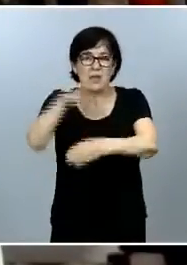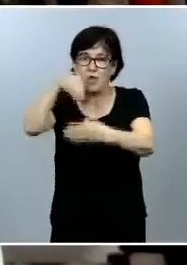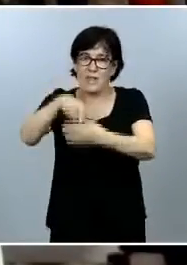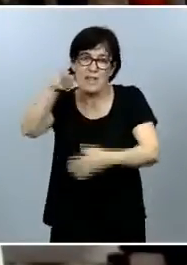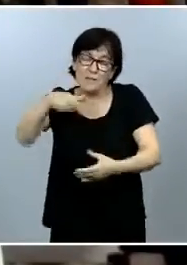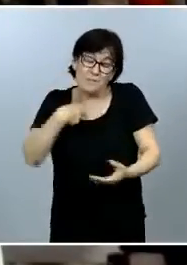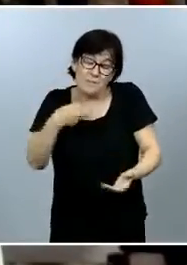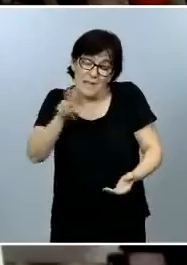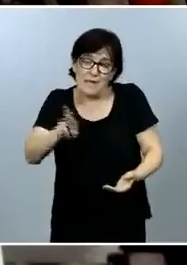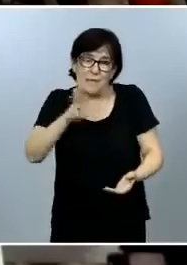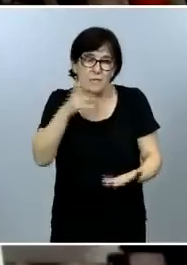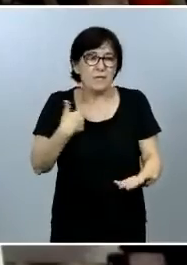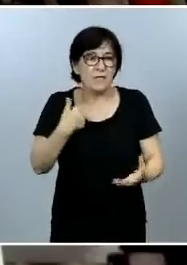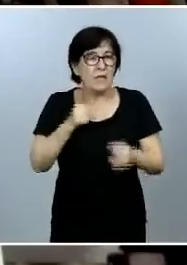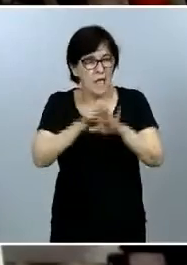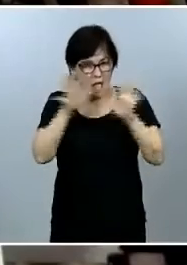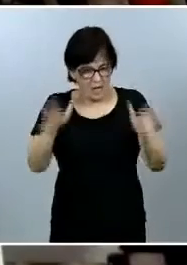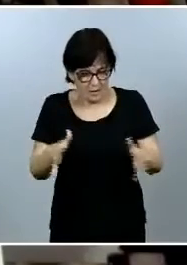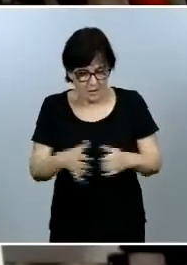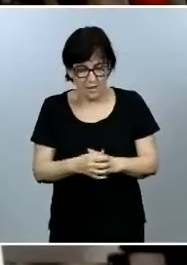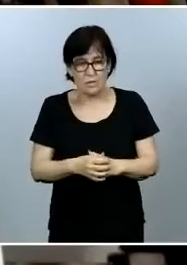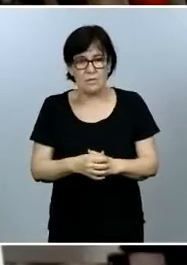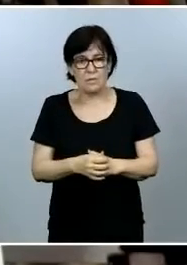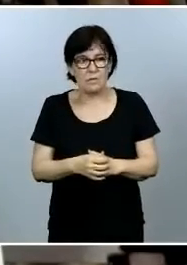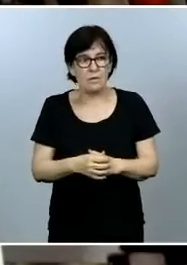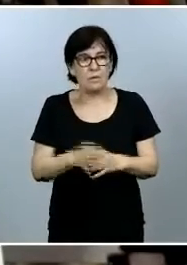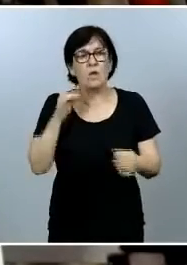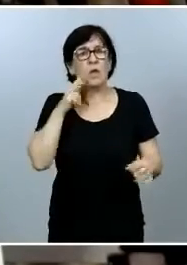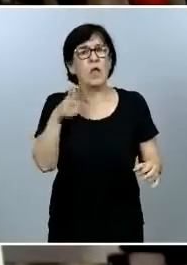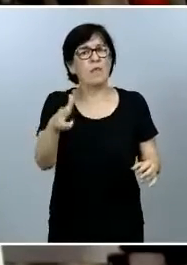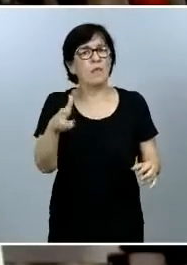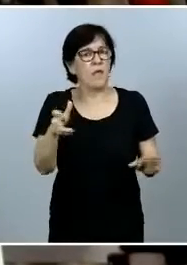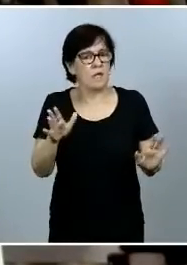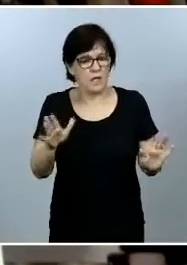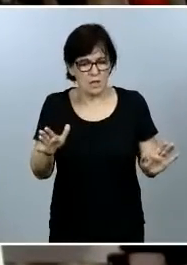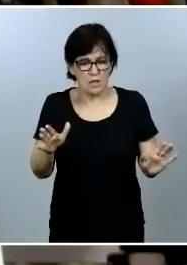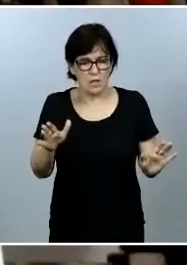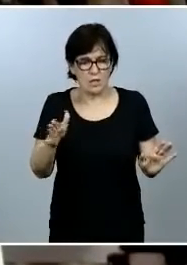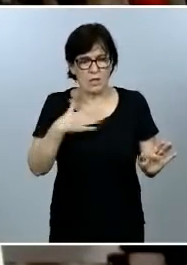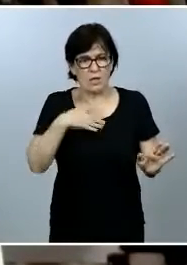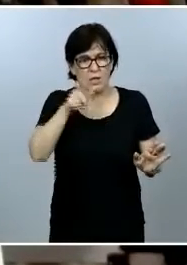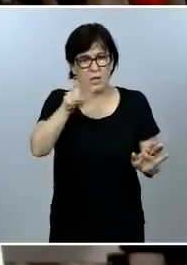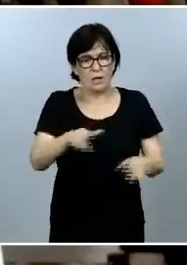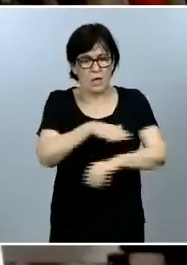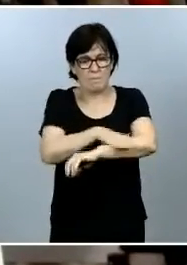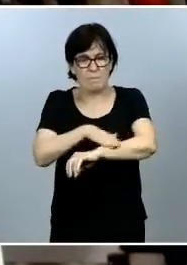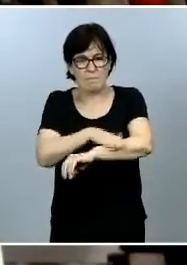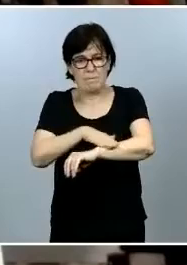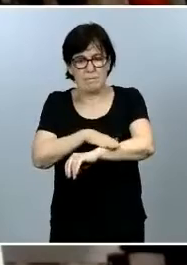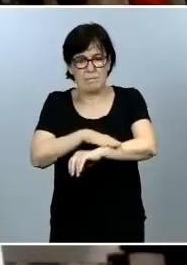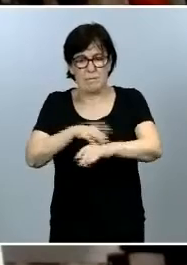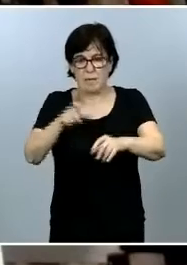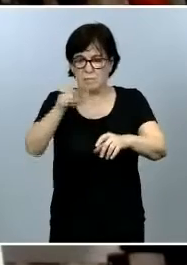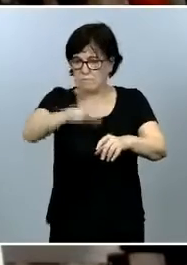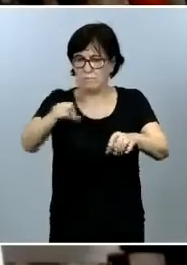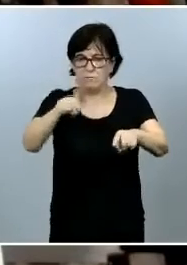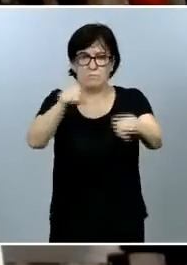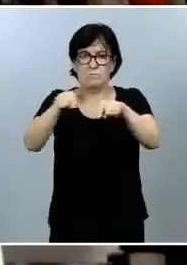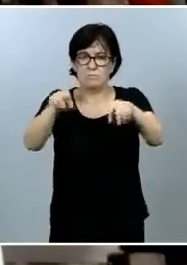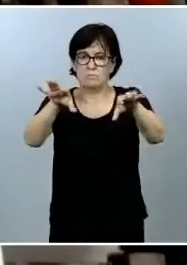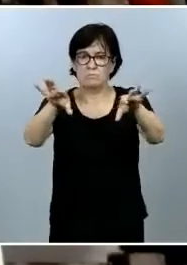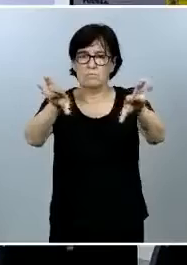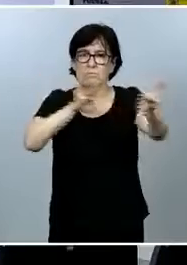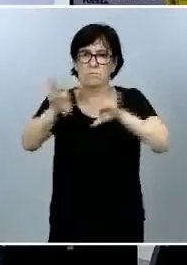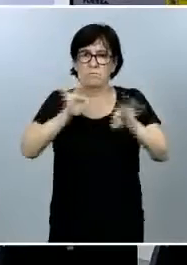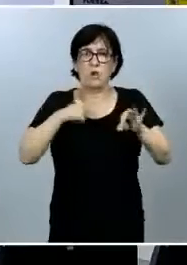ya nos ha quedado claro que por supuesto el derecho de cualquier ministro a envergar a sus cargos de confianza eso no está en